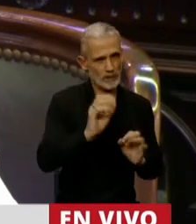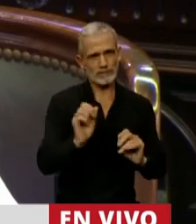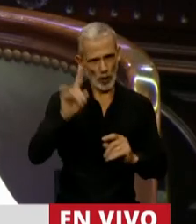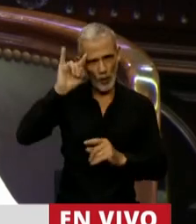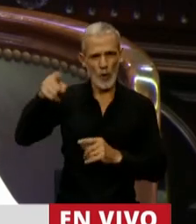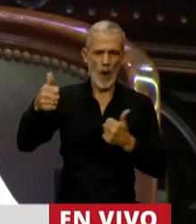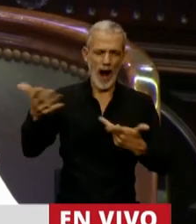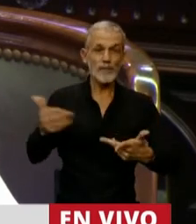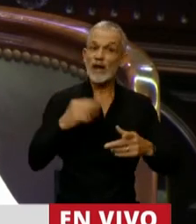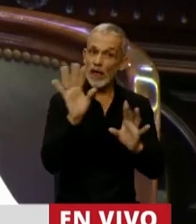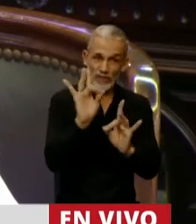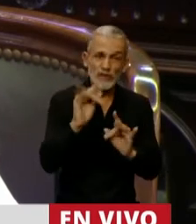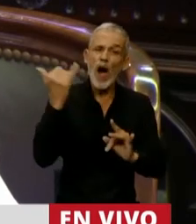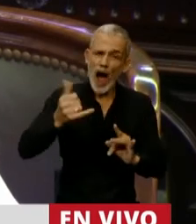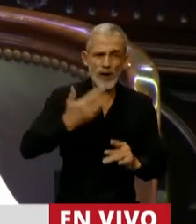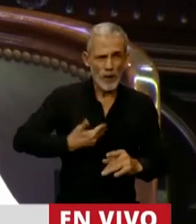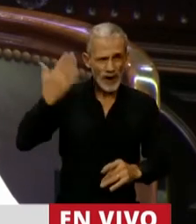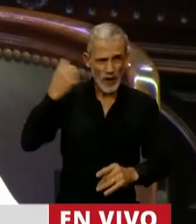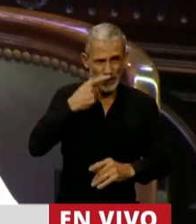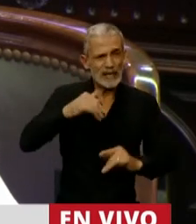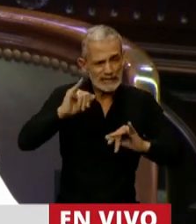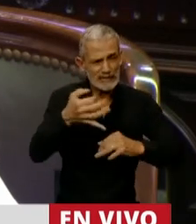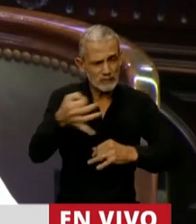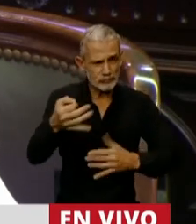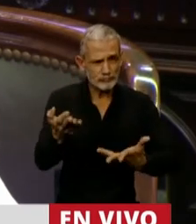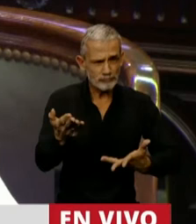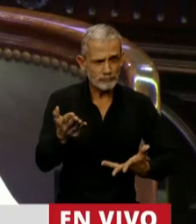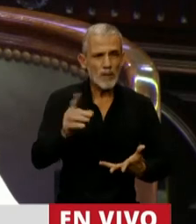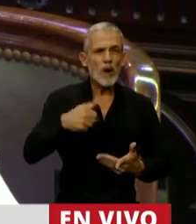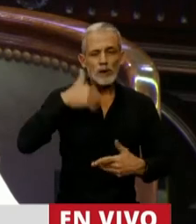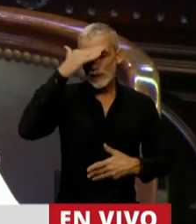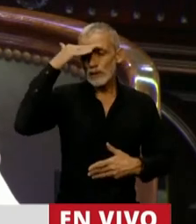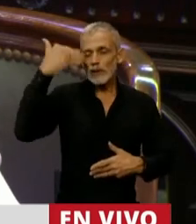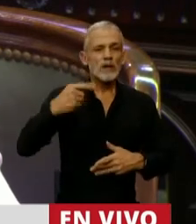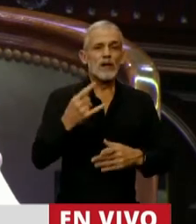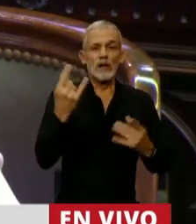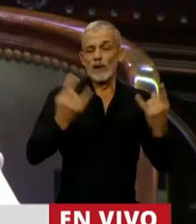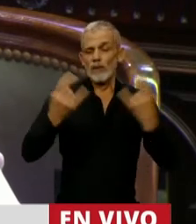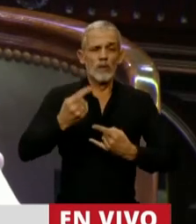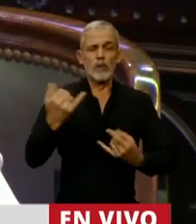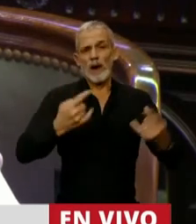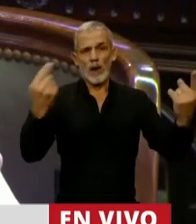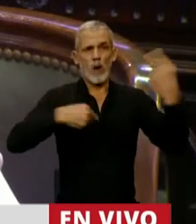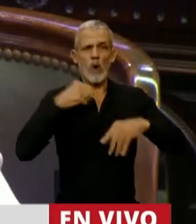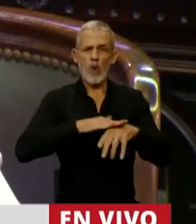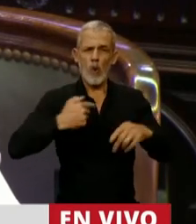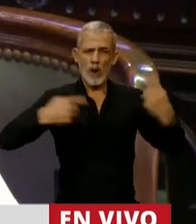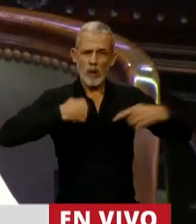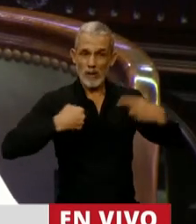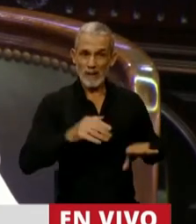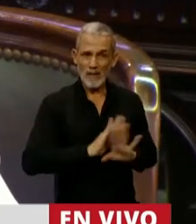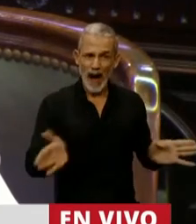tuvimos dificultades, lo reconocemos. La verdad es que nuestro hastío por las falsas acusaciones y los discursos hirientes